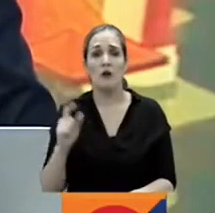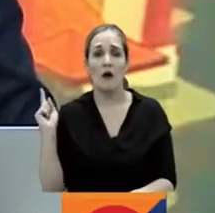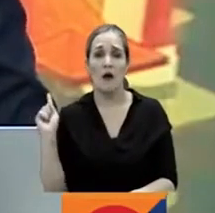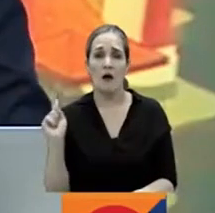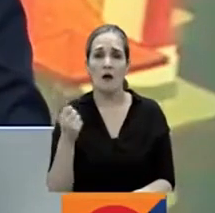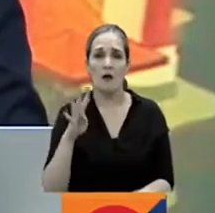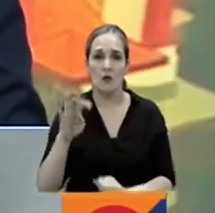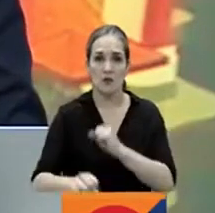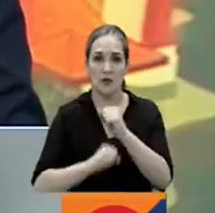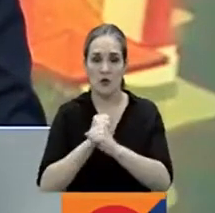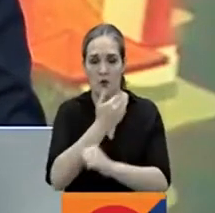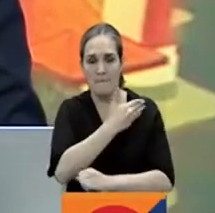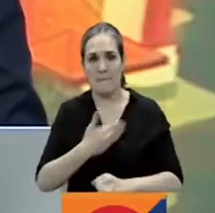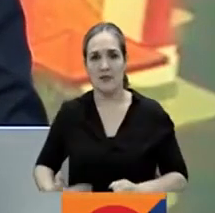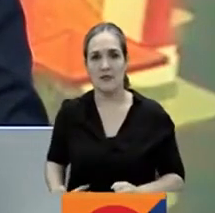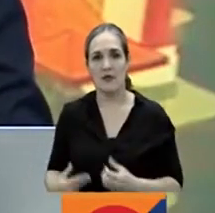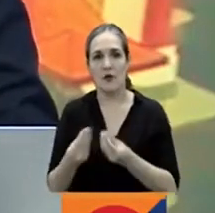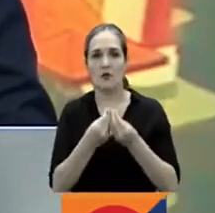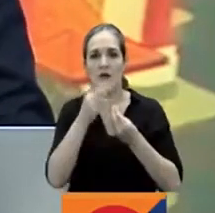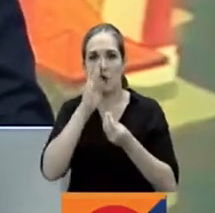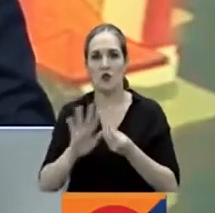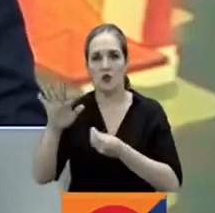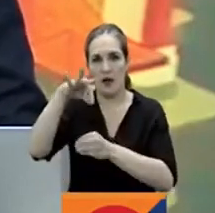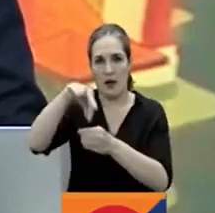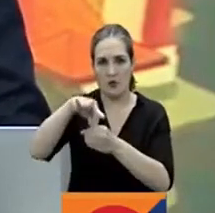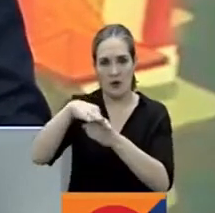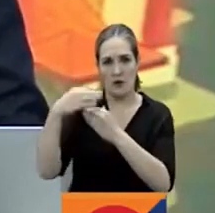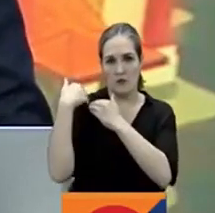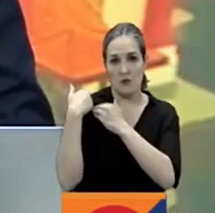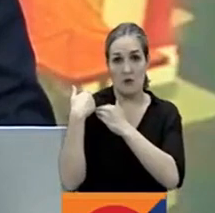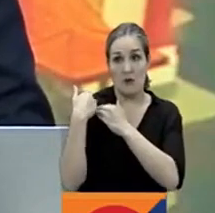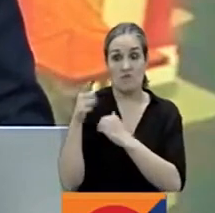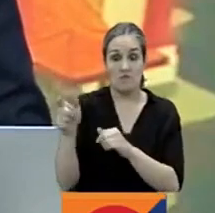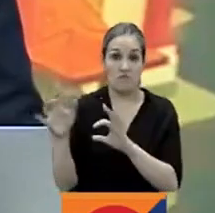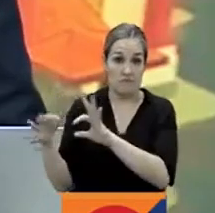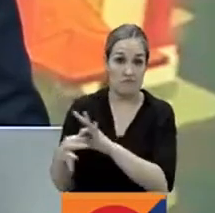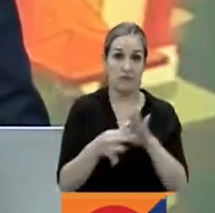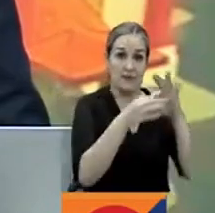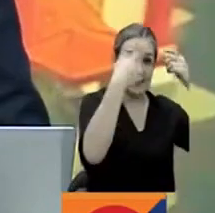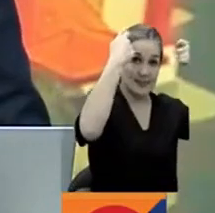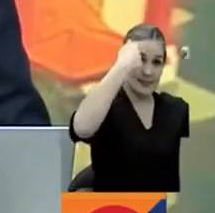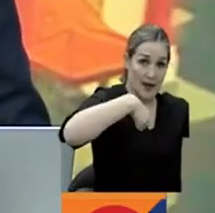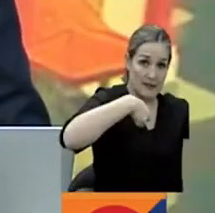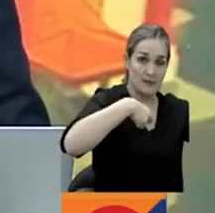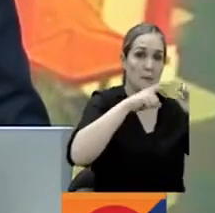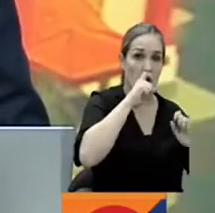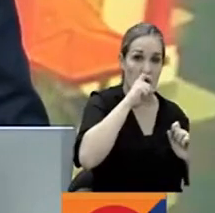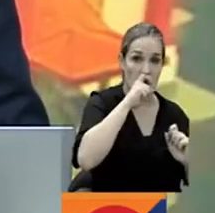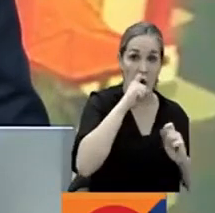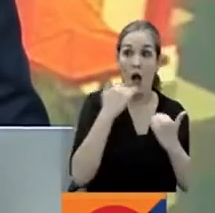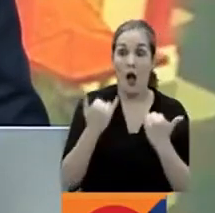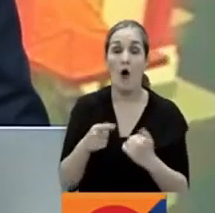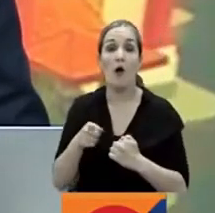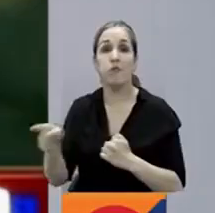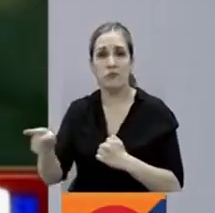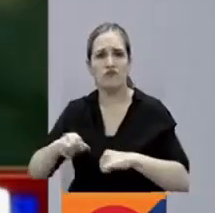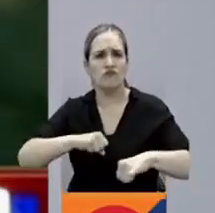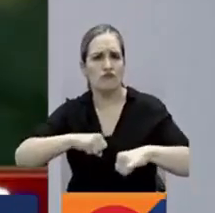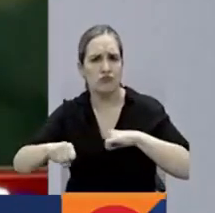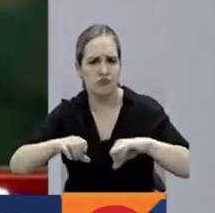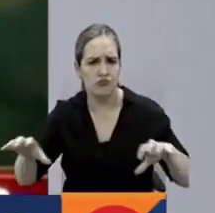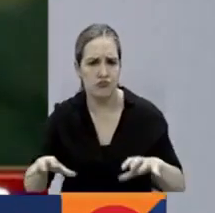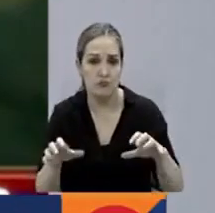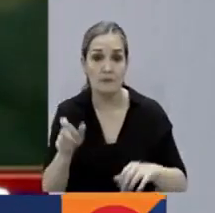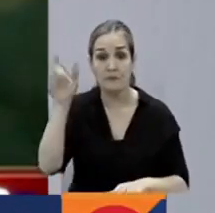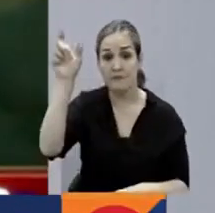electoral ficha clave del chavismo y quien actualmente se desempeñaba como ministra de educación universitaria en Venezuela. Era